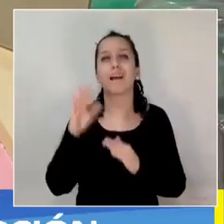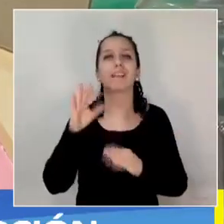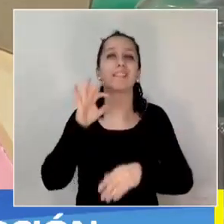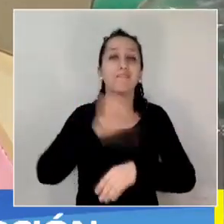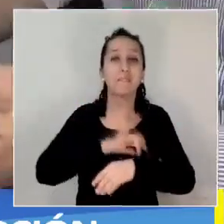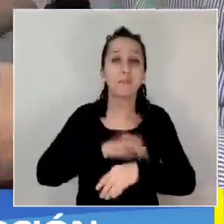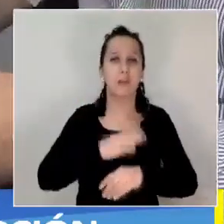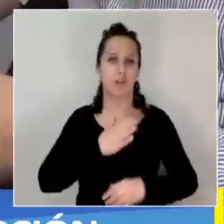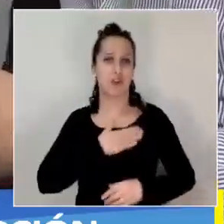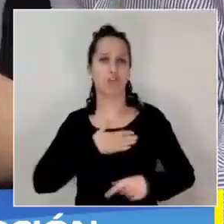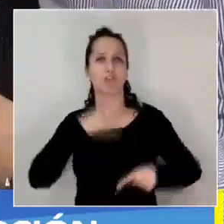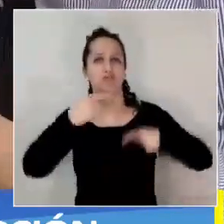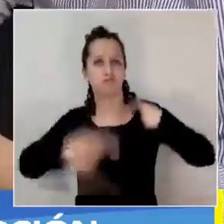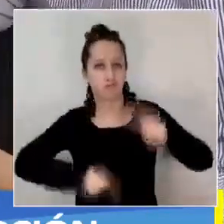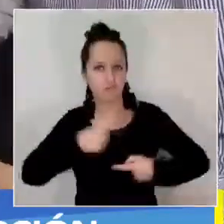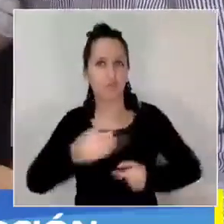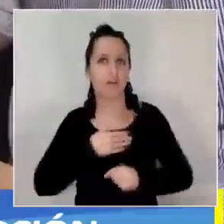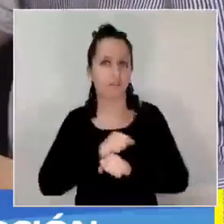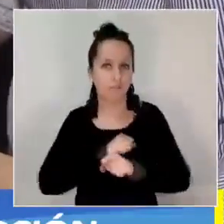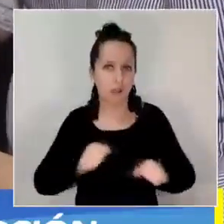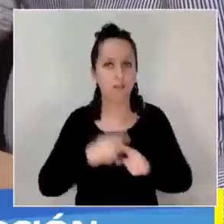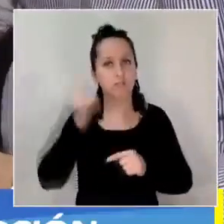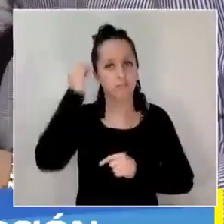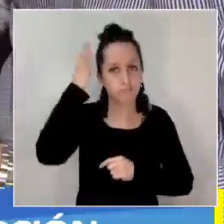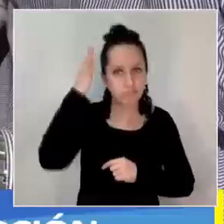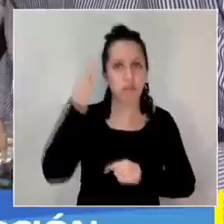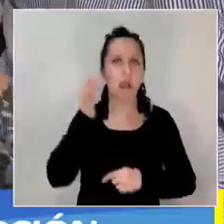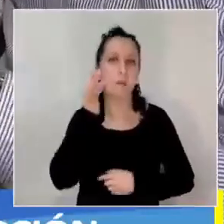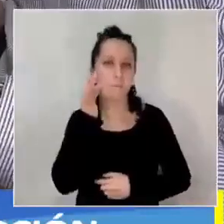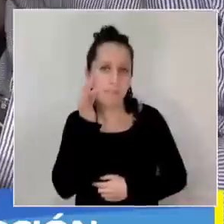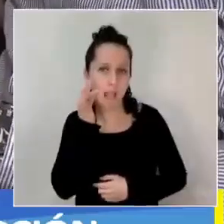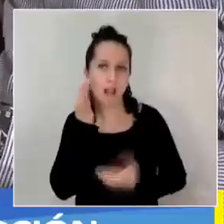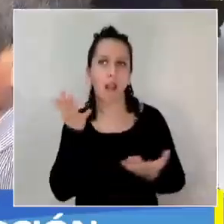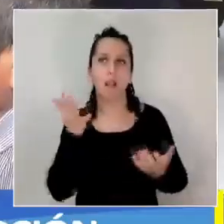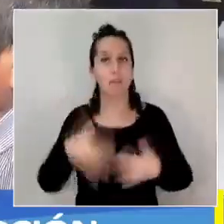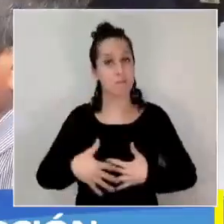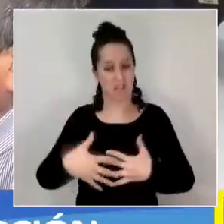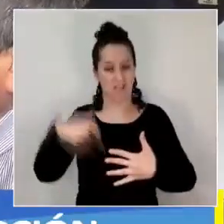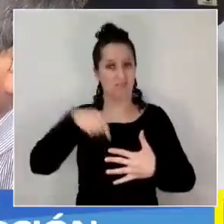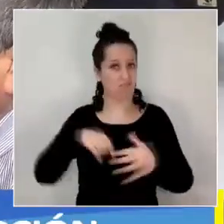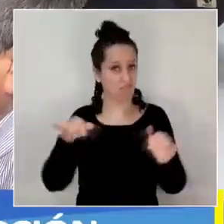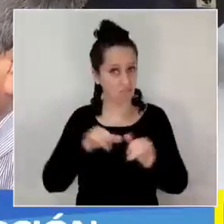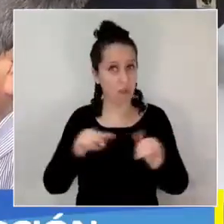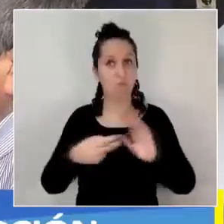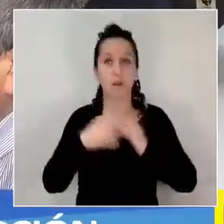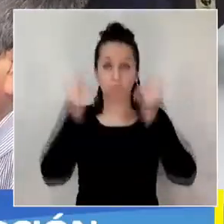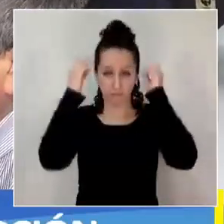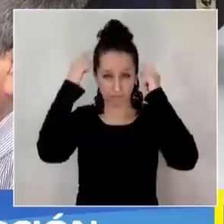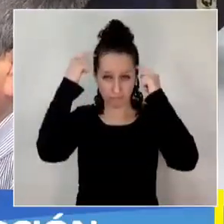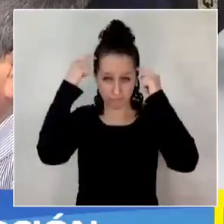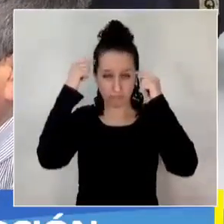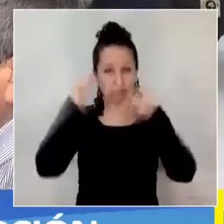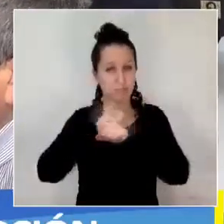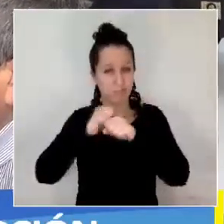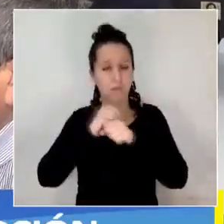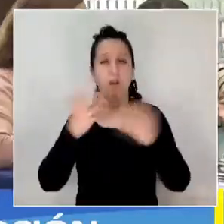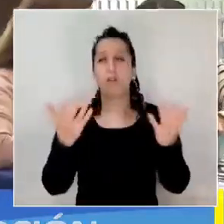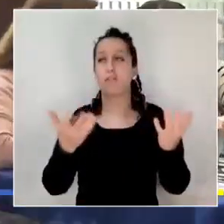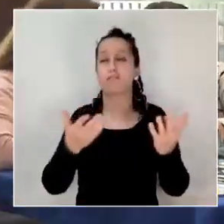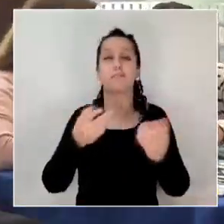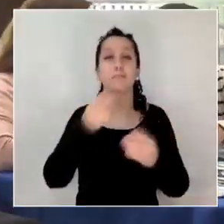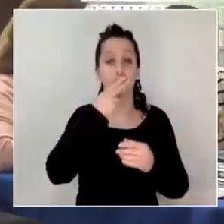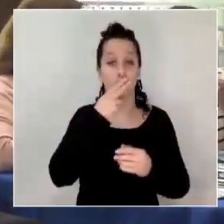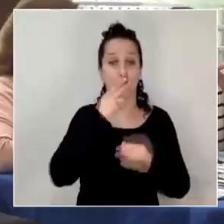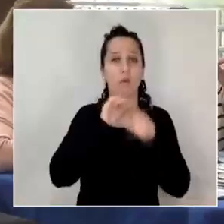enfermedades cardiovasculares, problemas a la piel, alteraciones en el embarazo, daño cerebral, efectos colaterales a fumadores